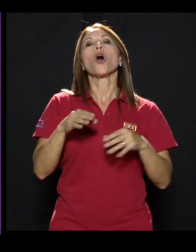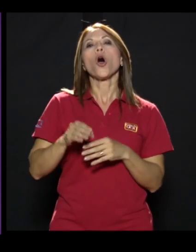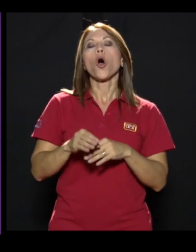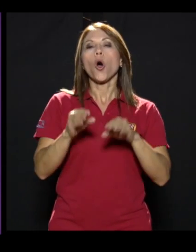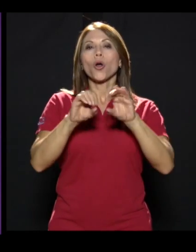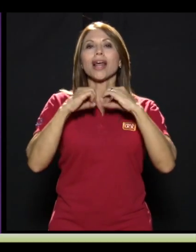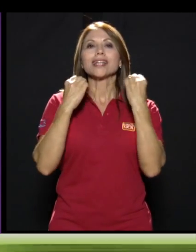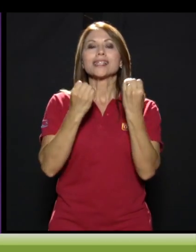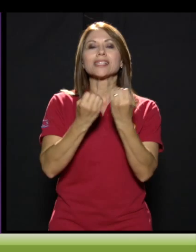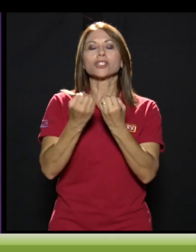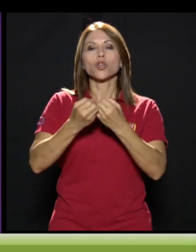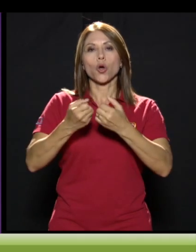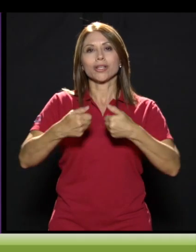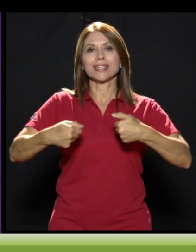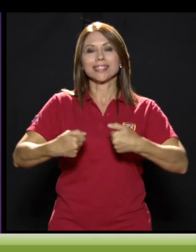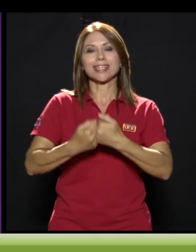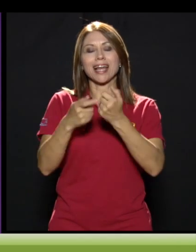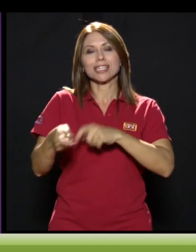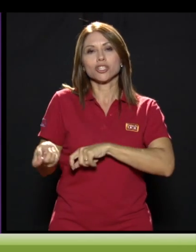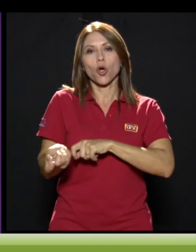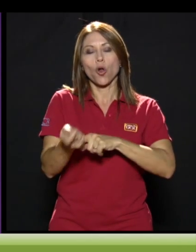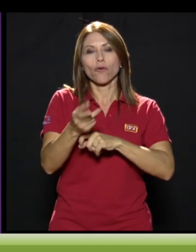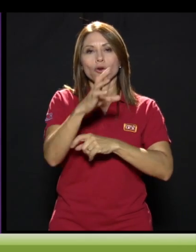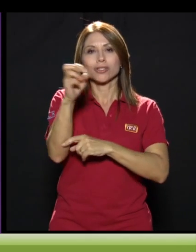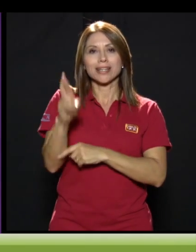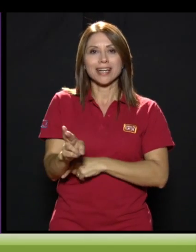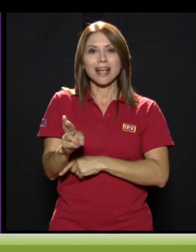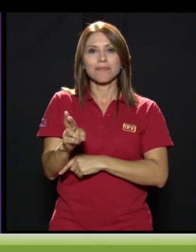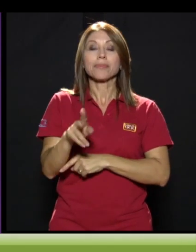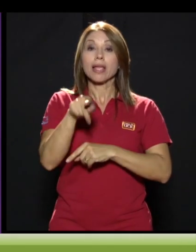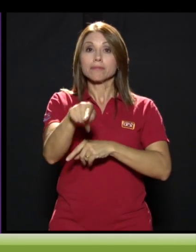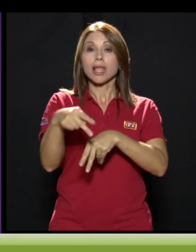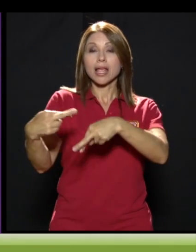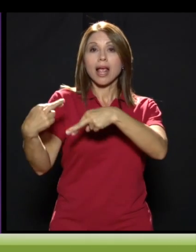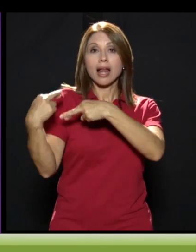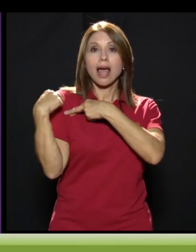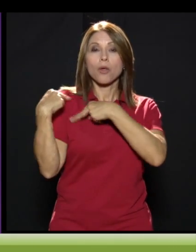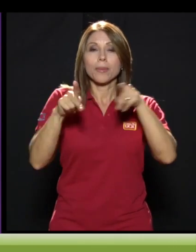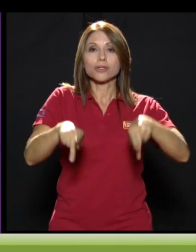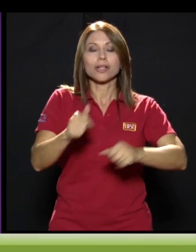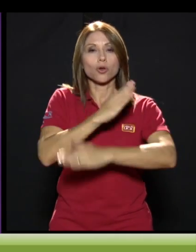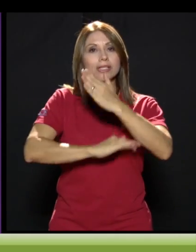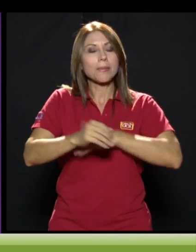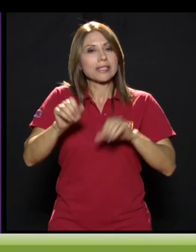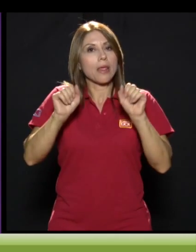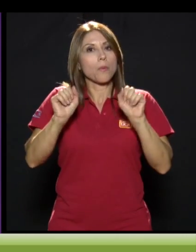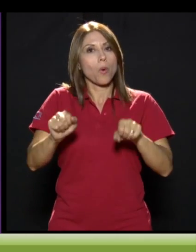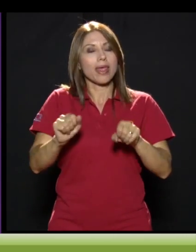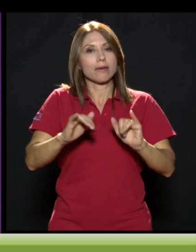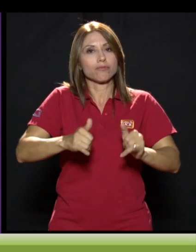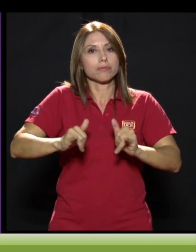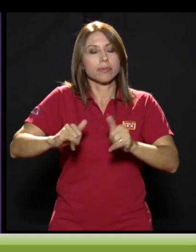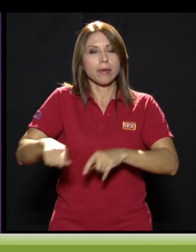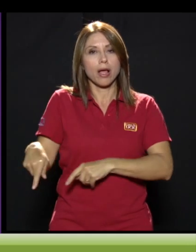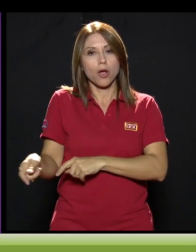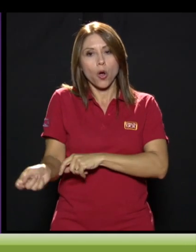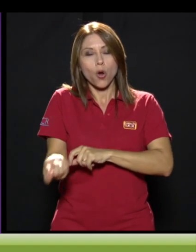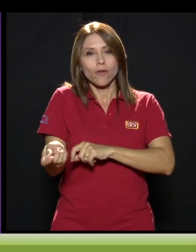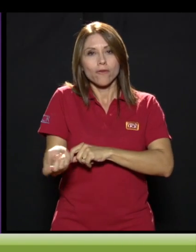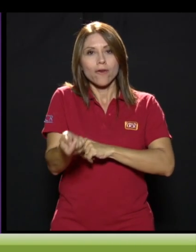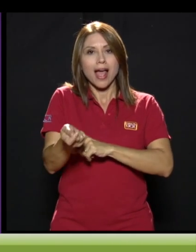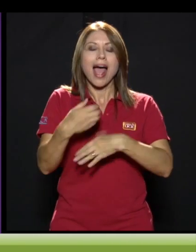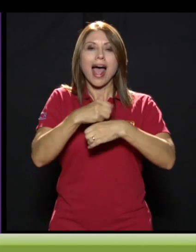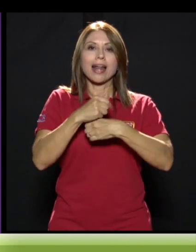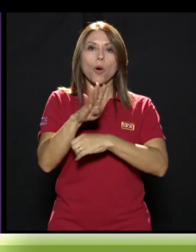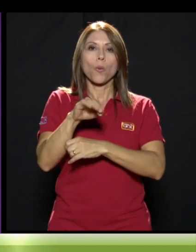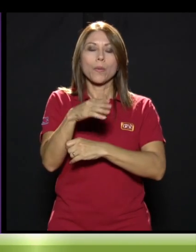Golf Costa Rica, encargada de ofrecer a las personas con discapacidad la oportunidad de practicar golf, estará realizando un gran bingo para